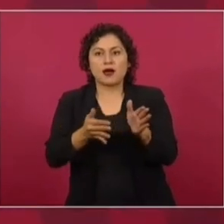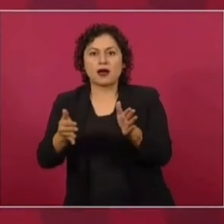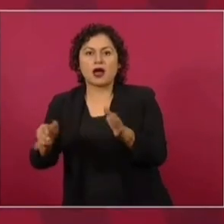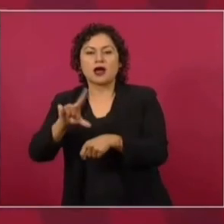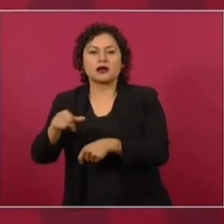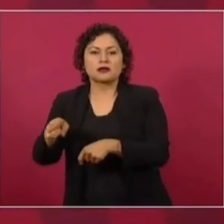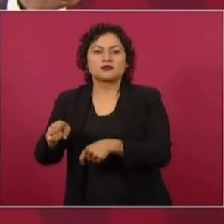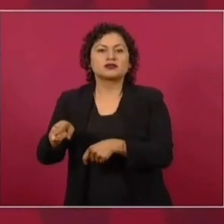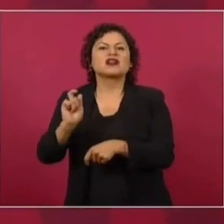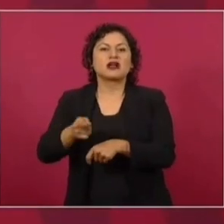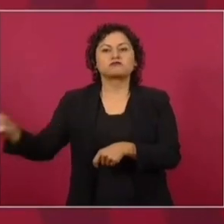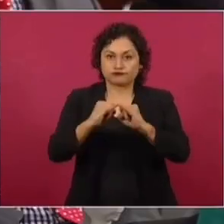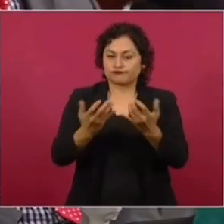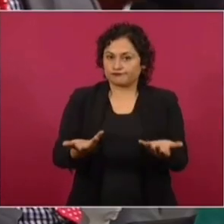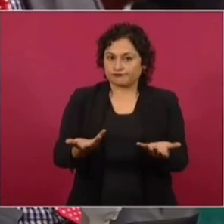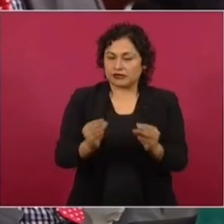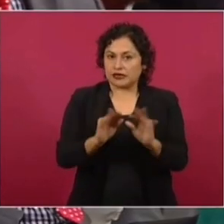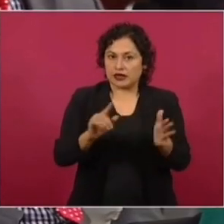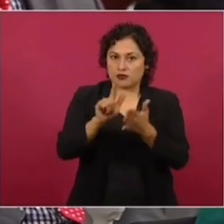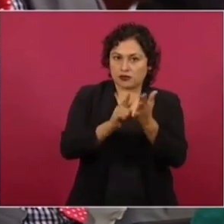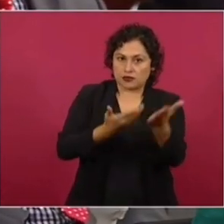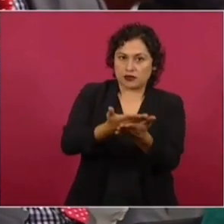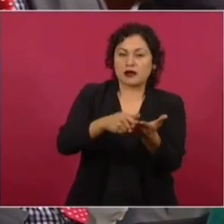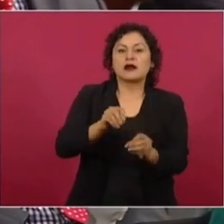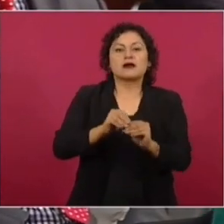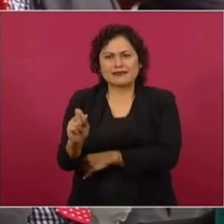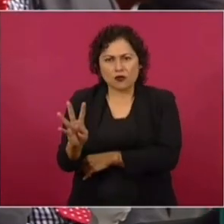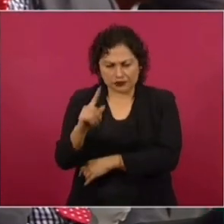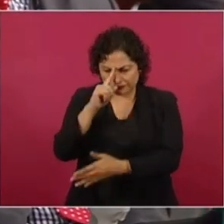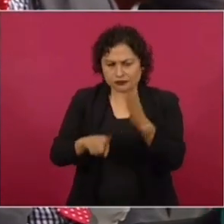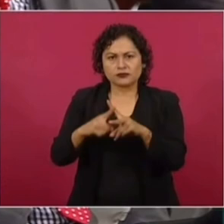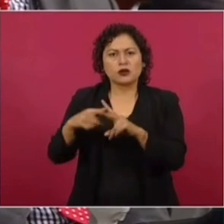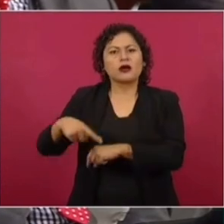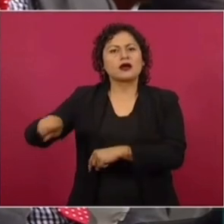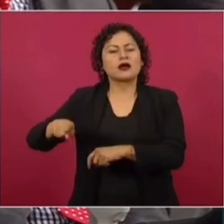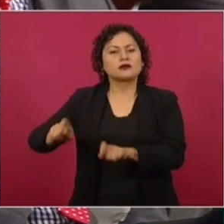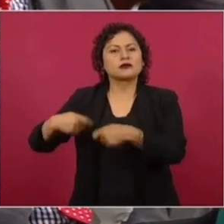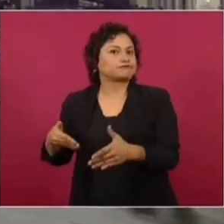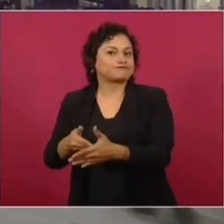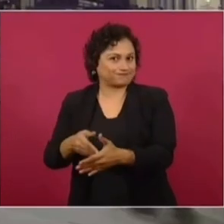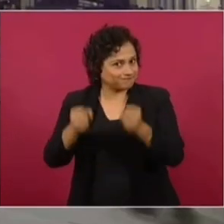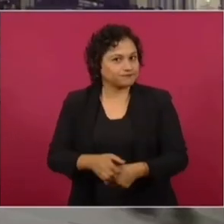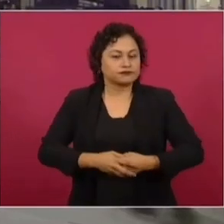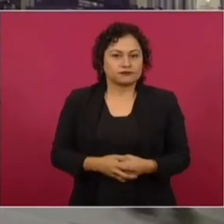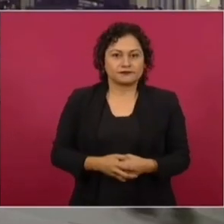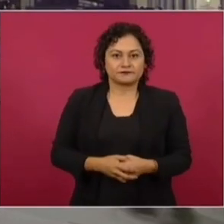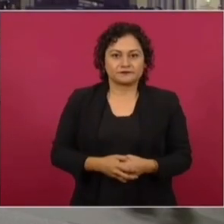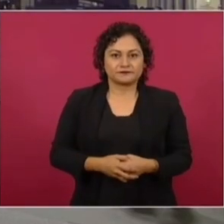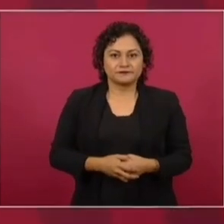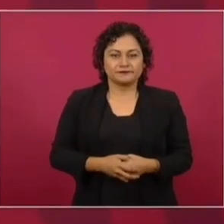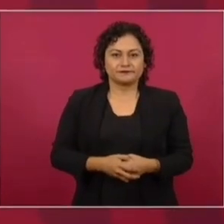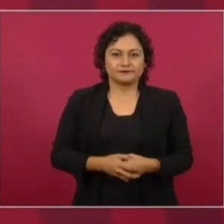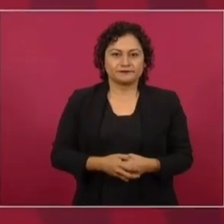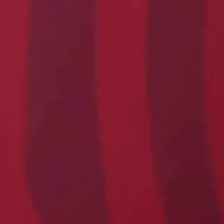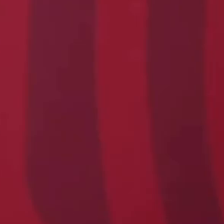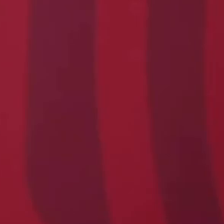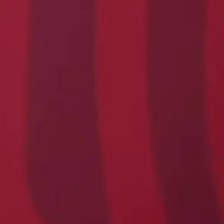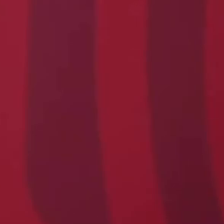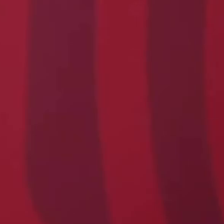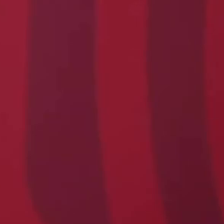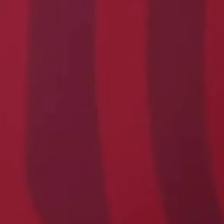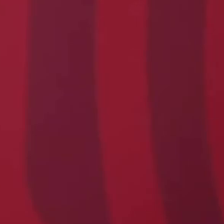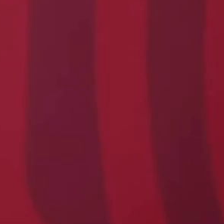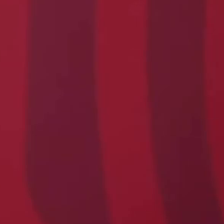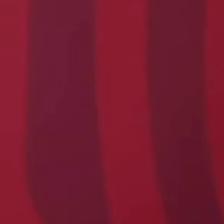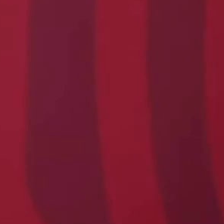electoral, imponer a Calderón. Los legisladores de la oposición de los 224 van por consigna de las dirigencias de sus partidos. No va a haber, yo considero muchos